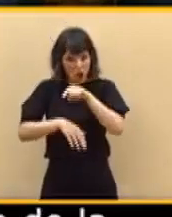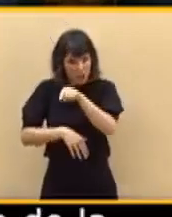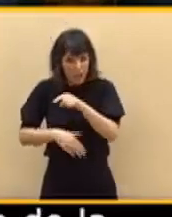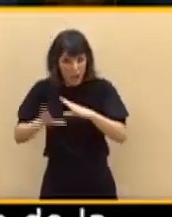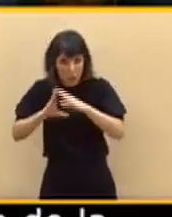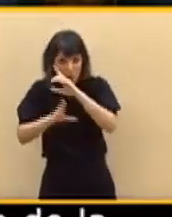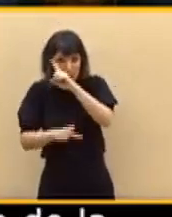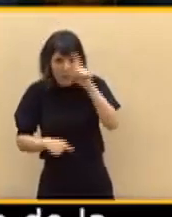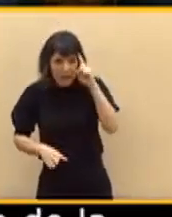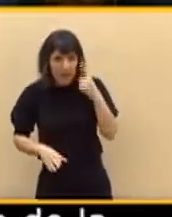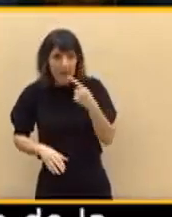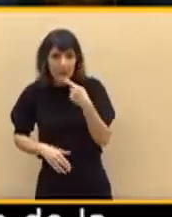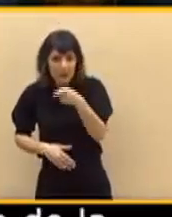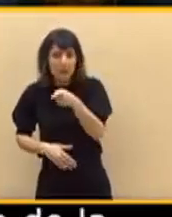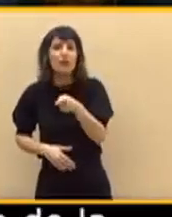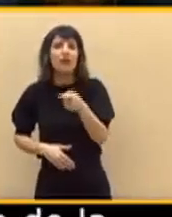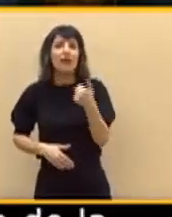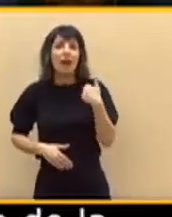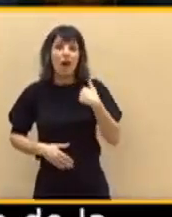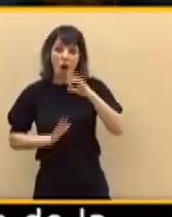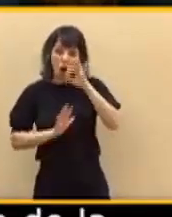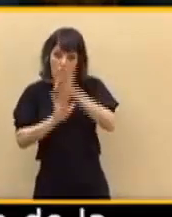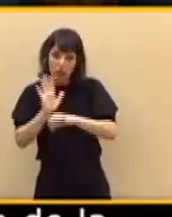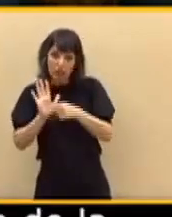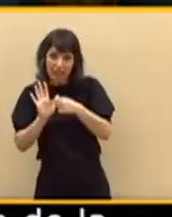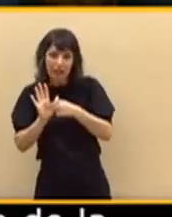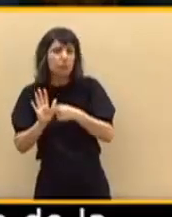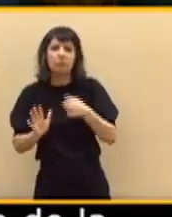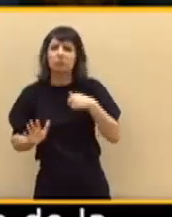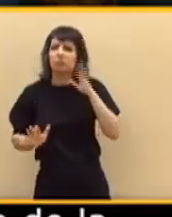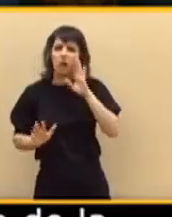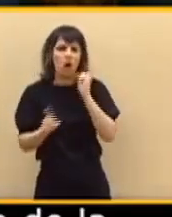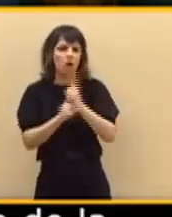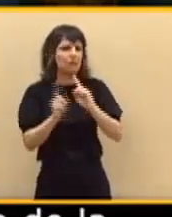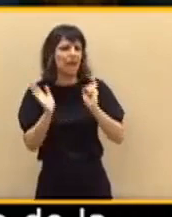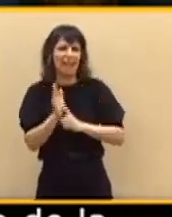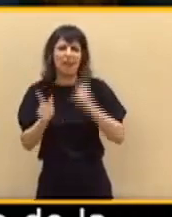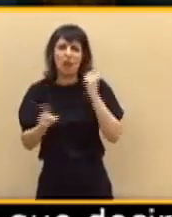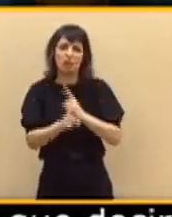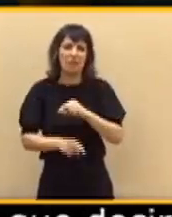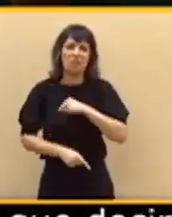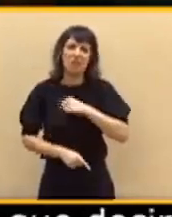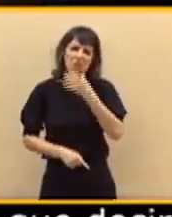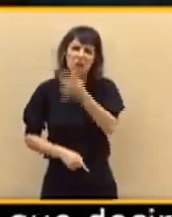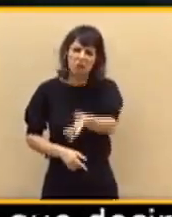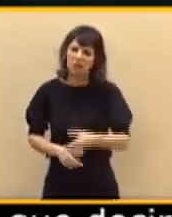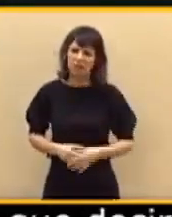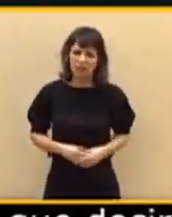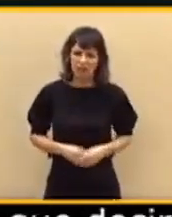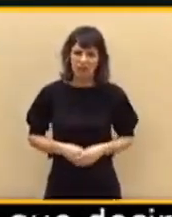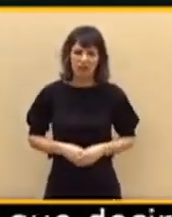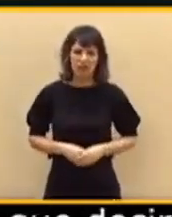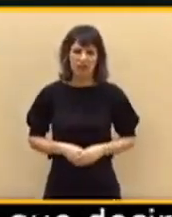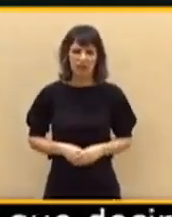orden, señor García Egea, era ilegal e inmoral. ¡Qué poca vergüenza, señoría! ¡Gracias!